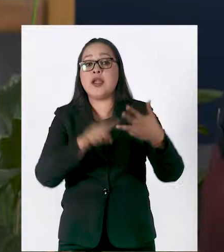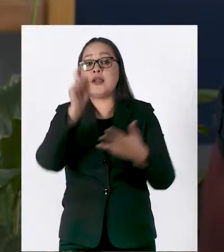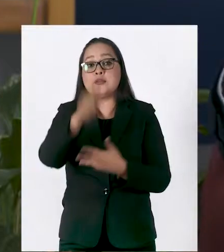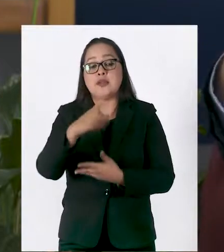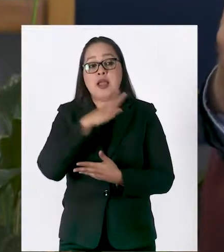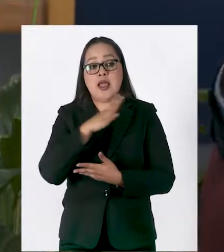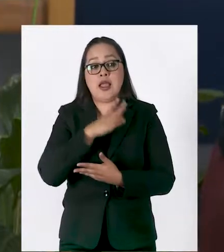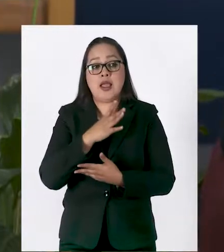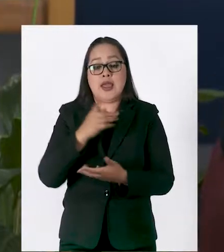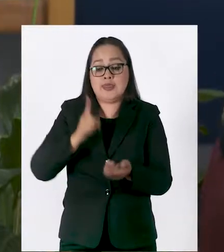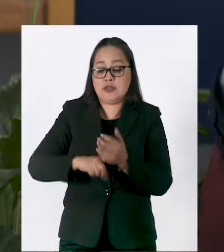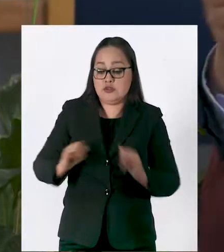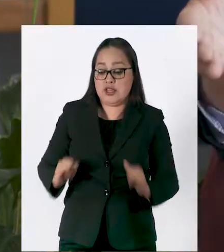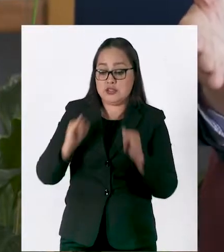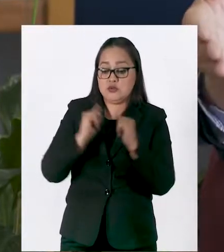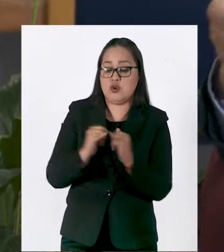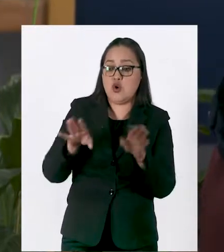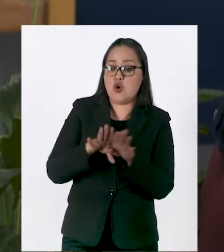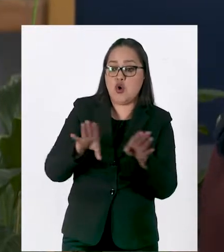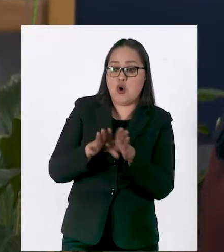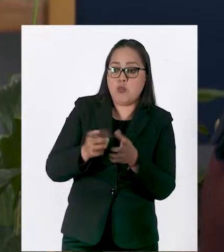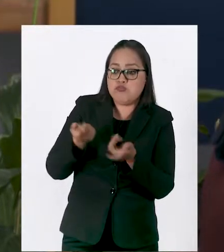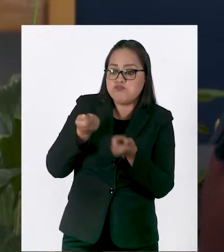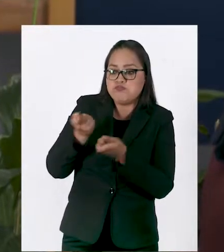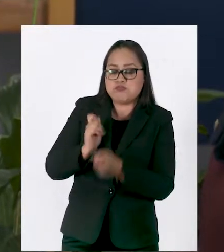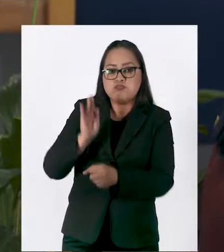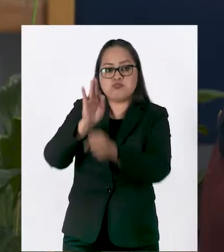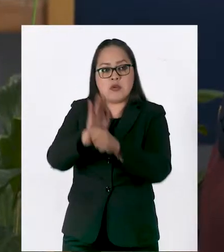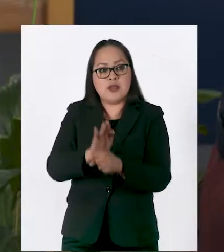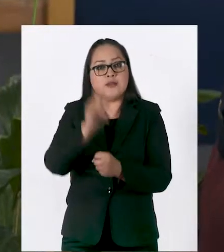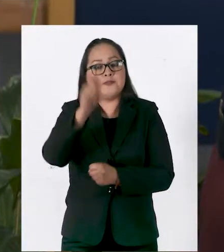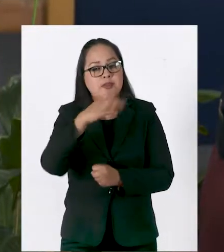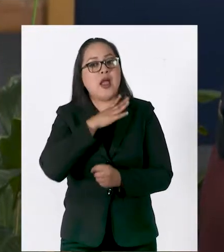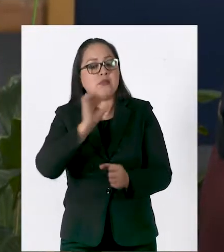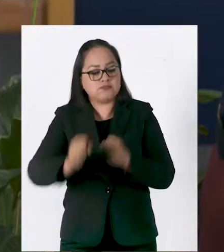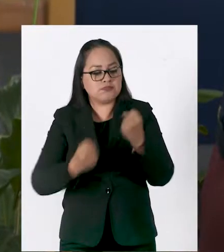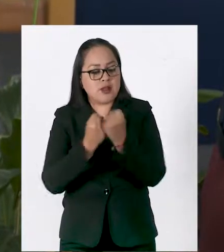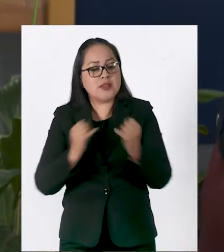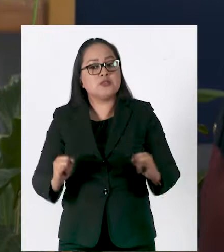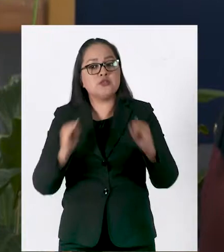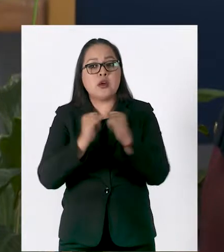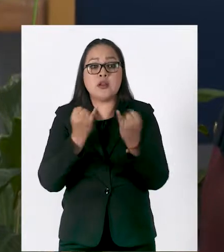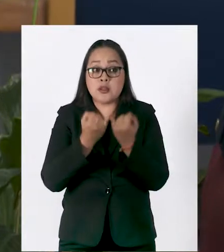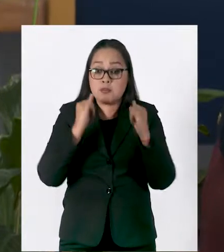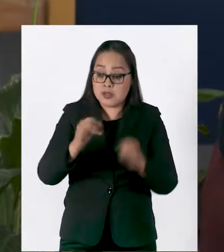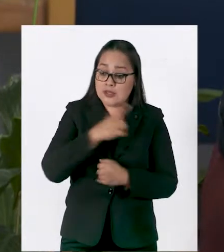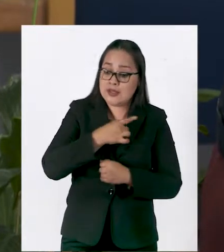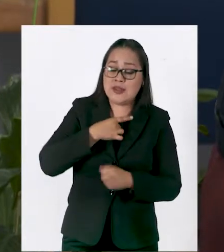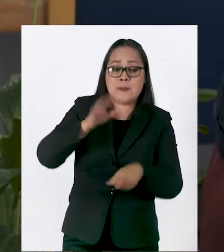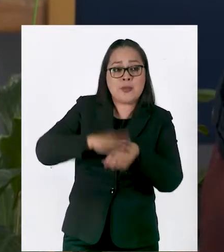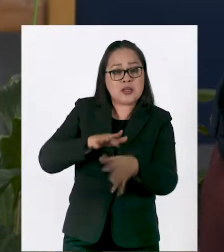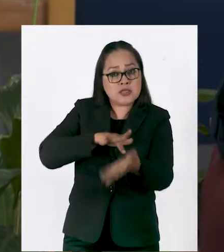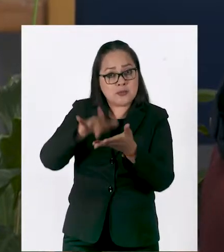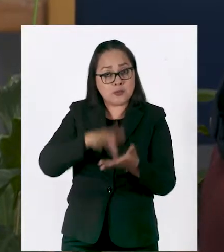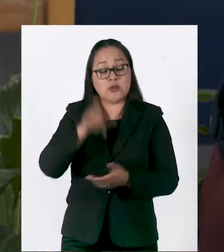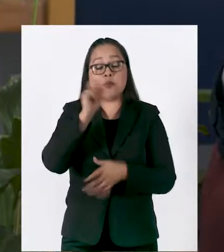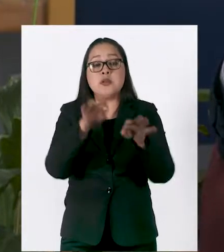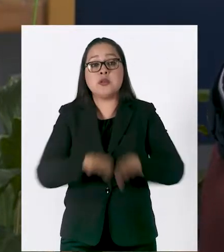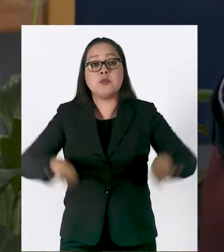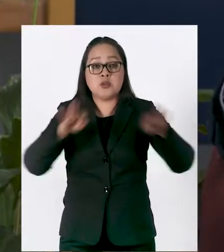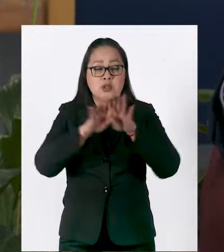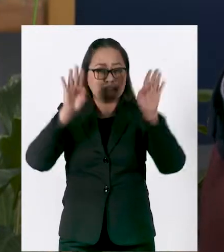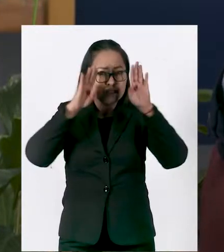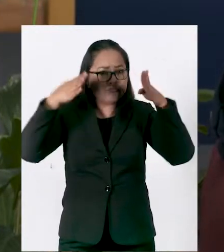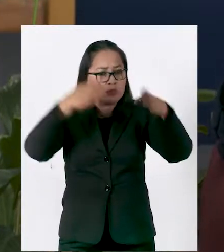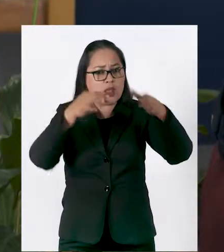cuarto es el contrapeso de la defensa de las instituciones. Tenemos el fortalecimiento de los órganos autónomos y la atención